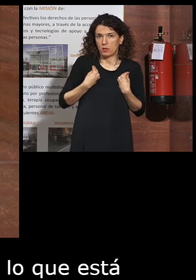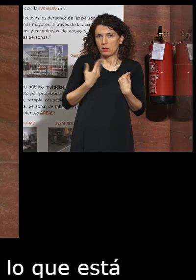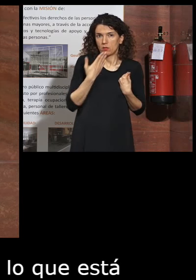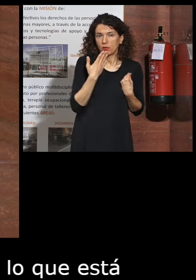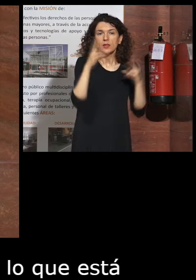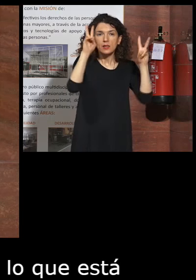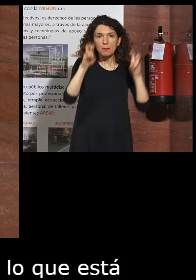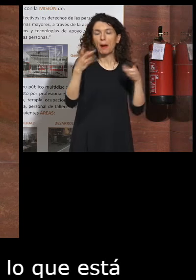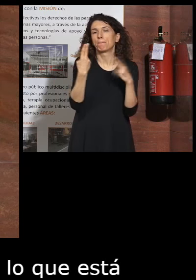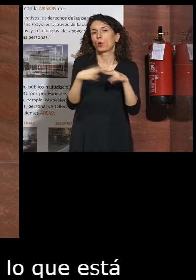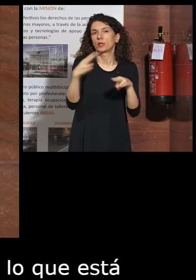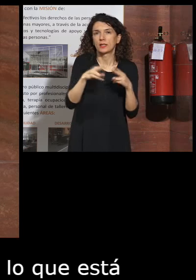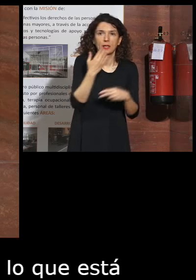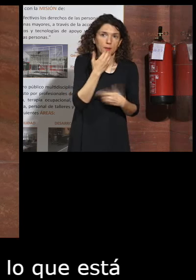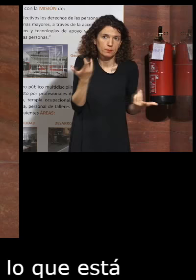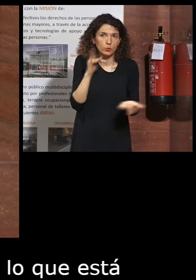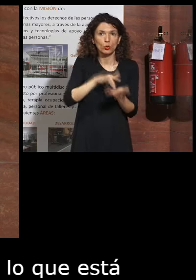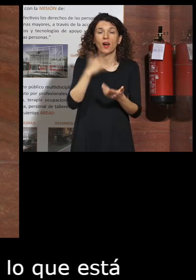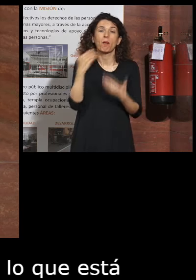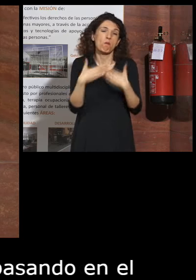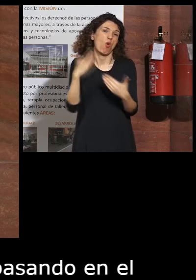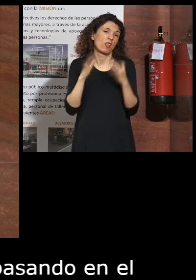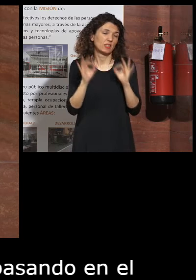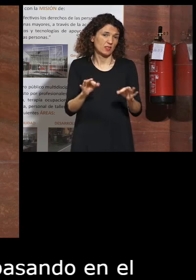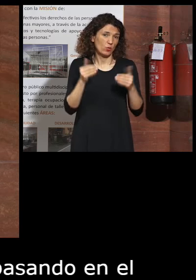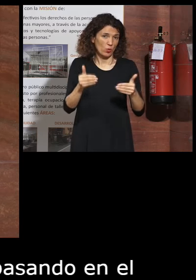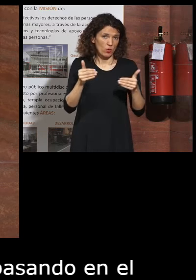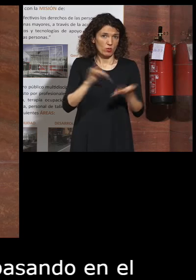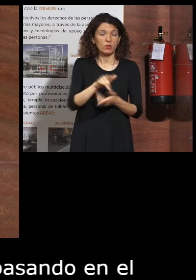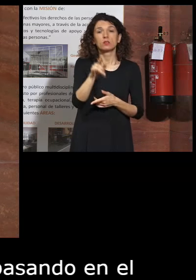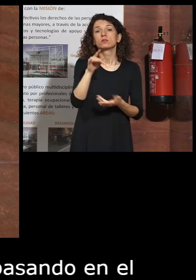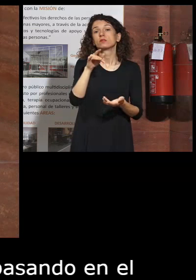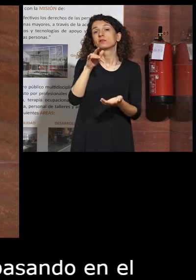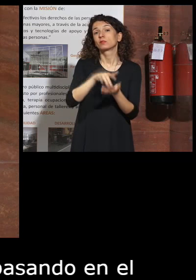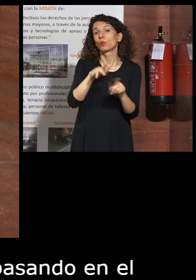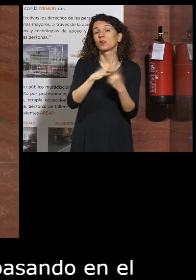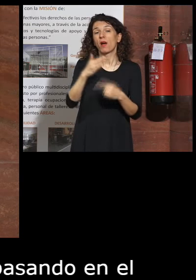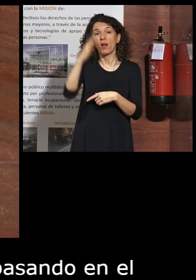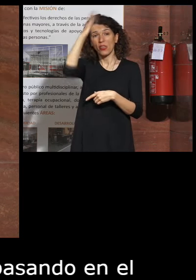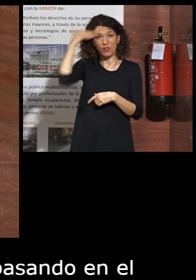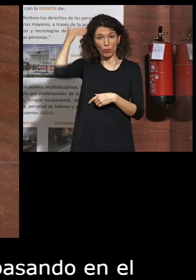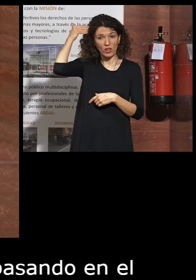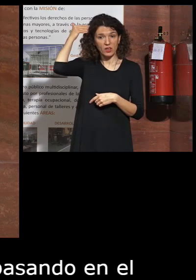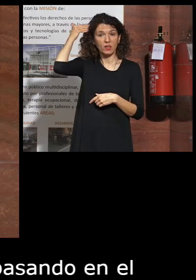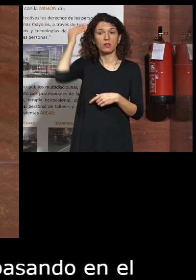un tema político por decir algo que está de moda ahora pues todo lo que ha pasado con Cifuentes por ejemplo